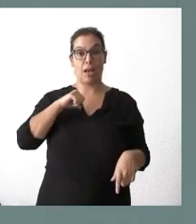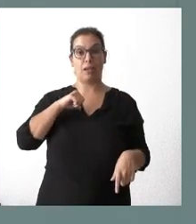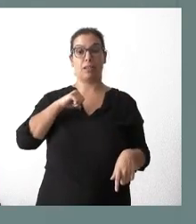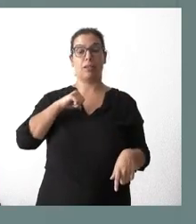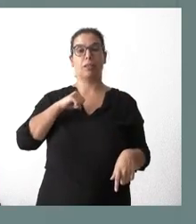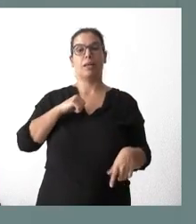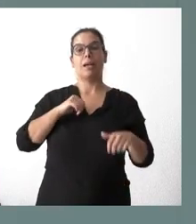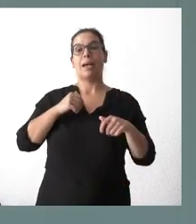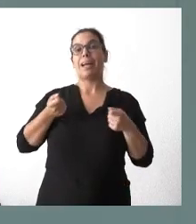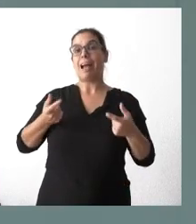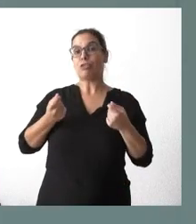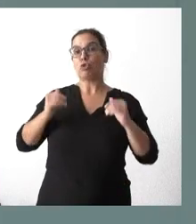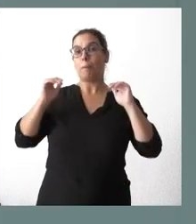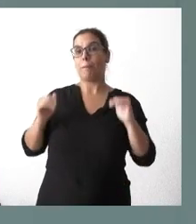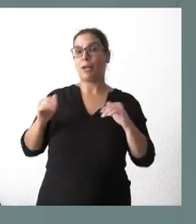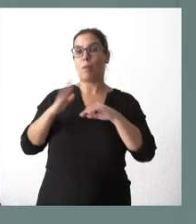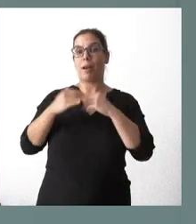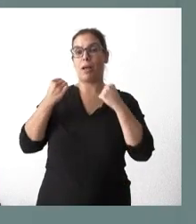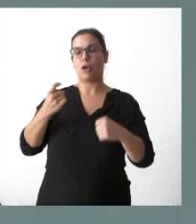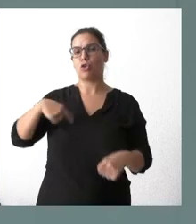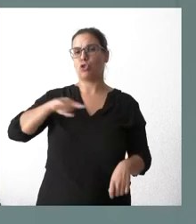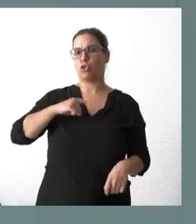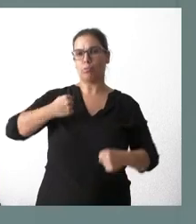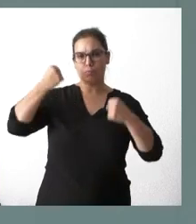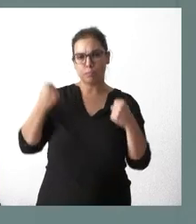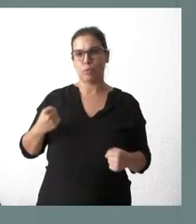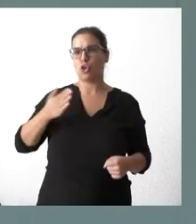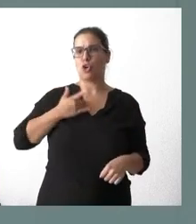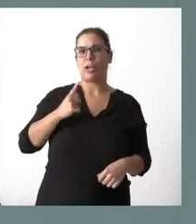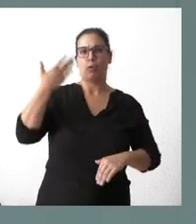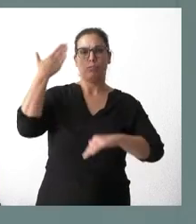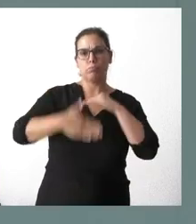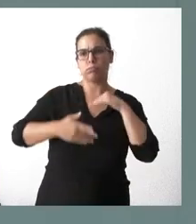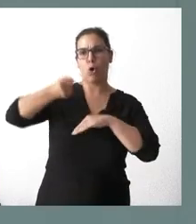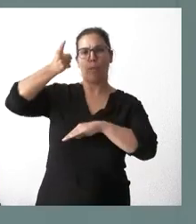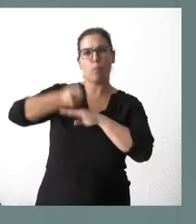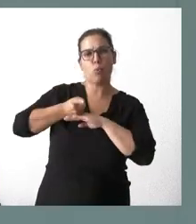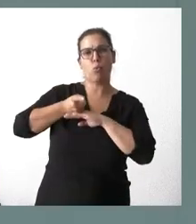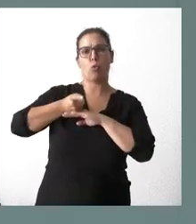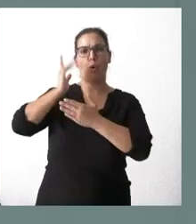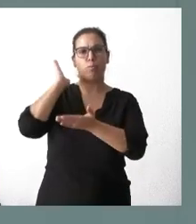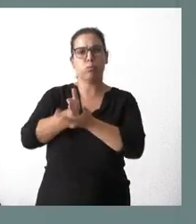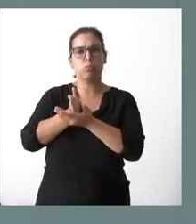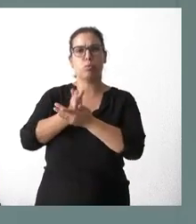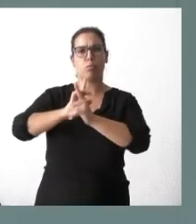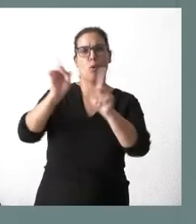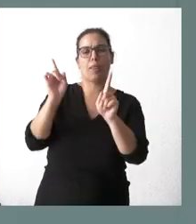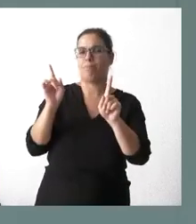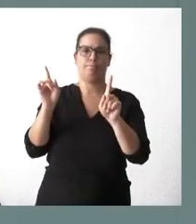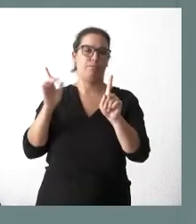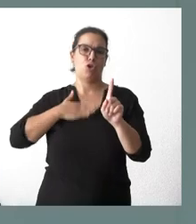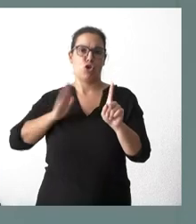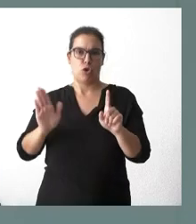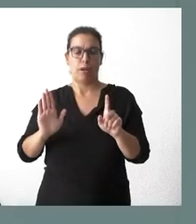Hemos insistido en la idea de que no sean medidas restrictivas, obligatorias, sancionadoras, prohibitivas, pero